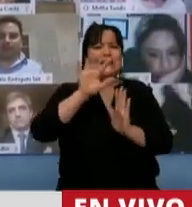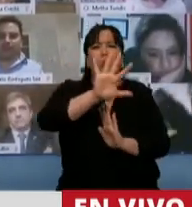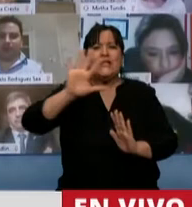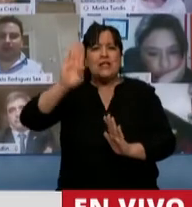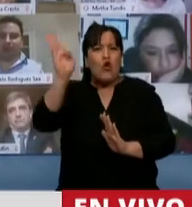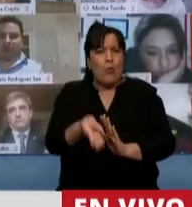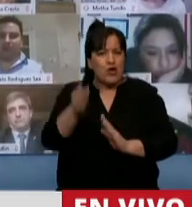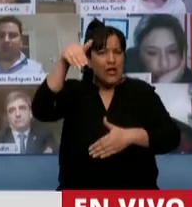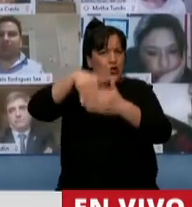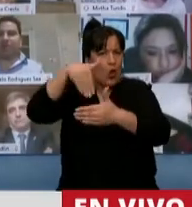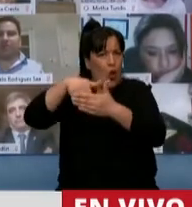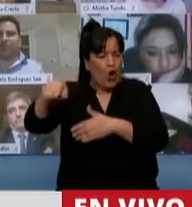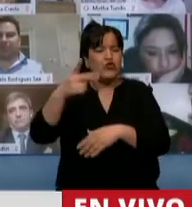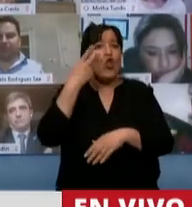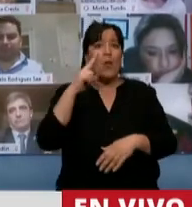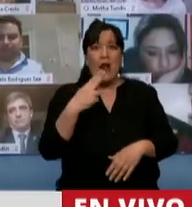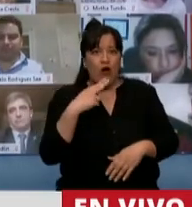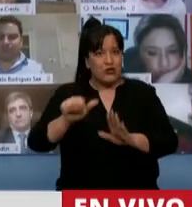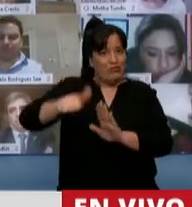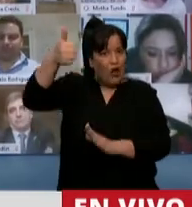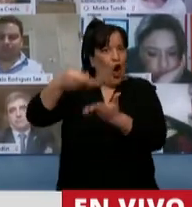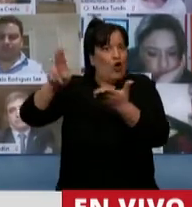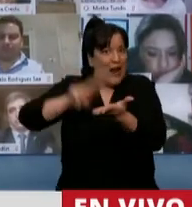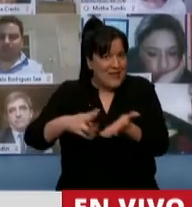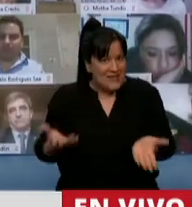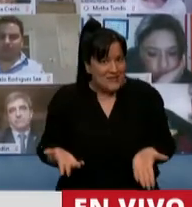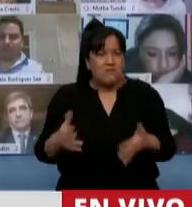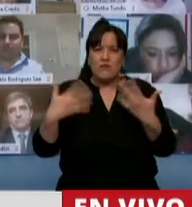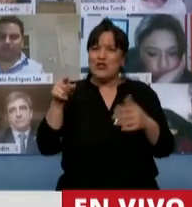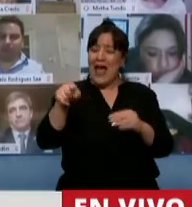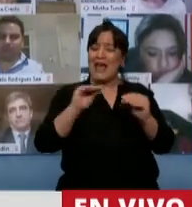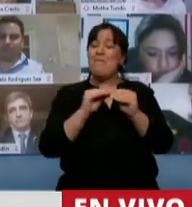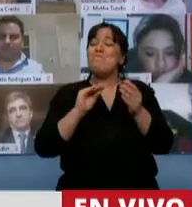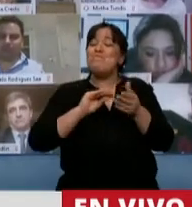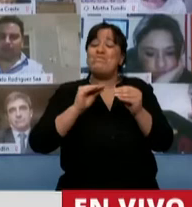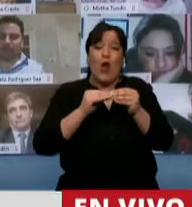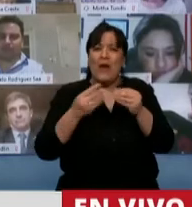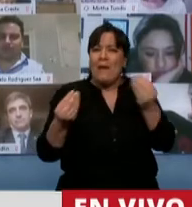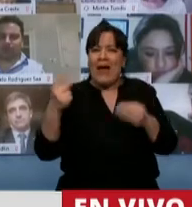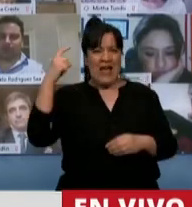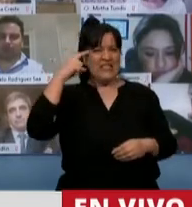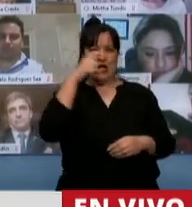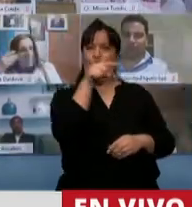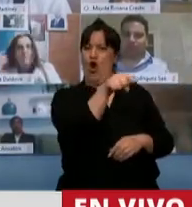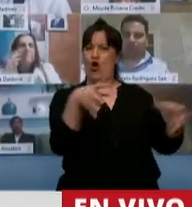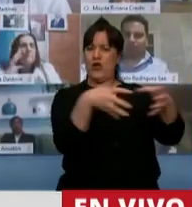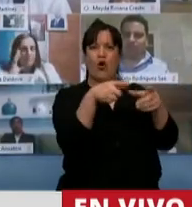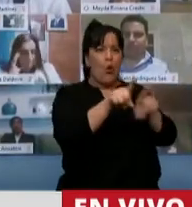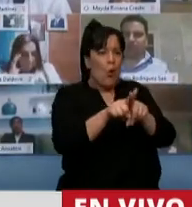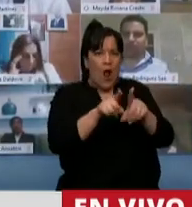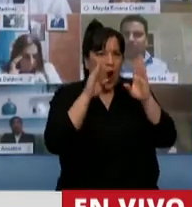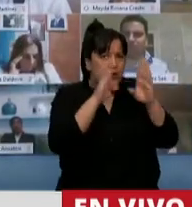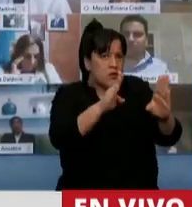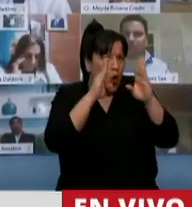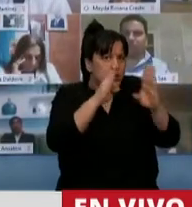de los votos o más en el 2011. Y yo creo que ahí hay un problema psicológico que están tan obsesivos con